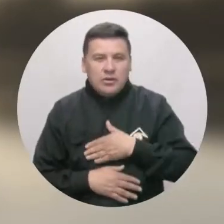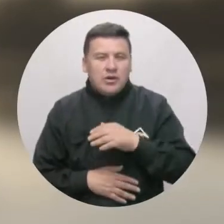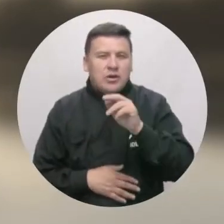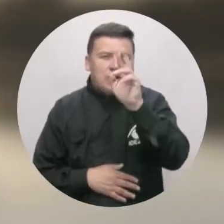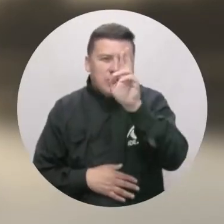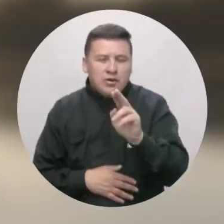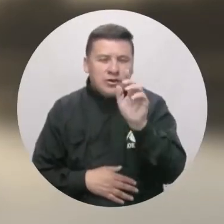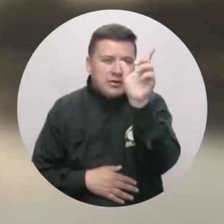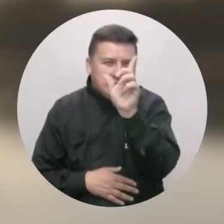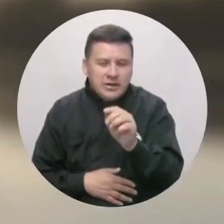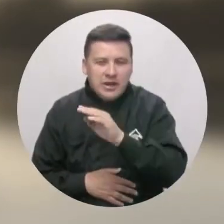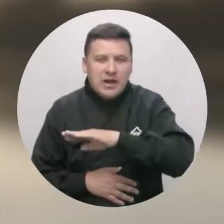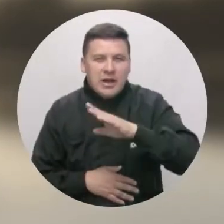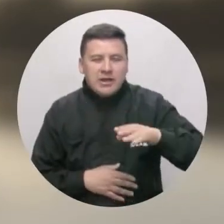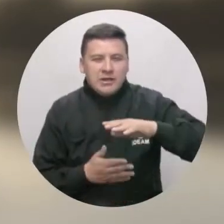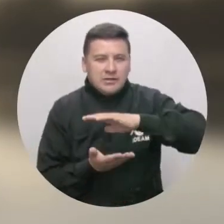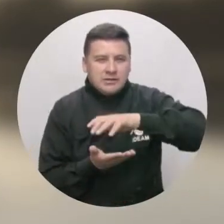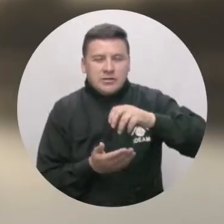Magdalena.